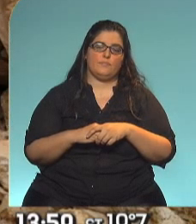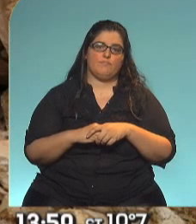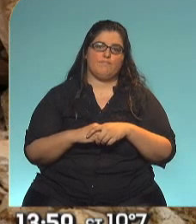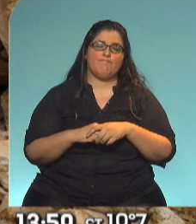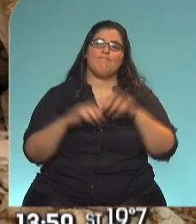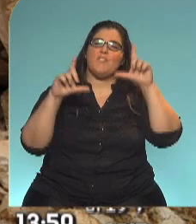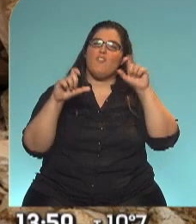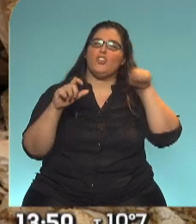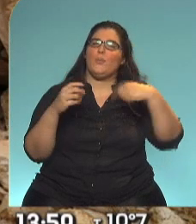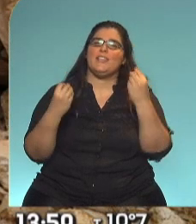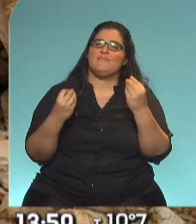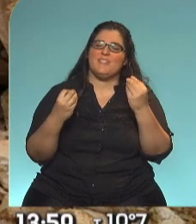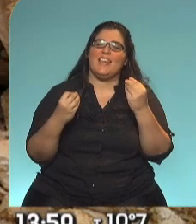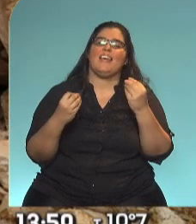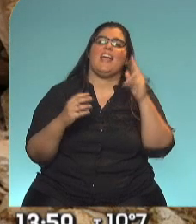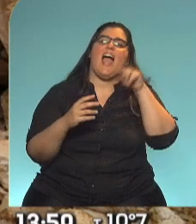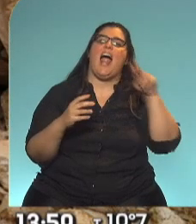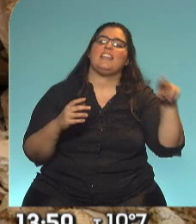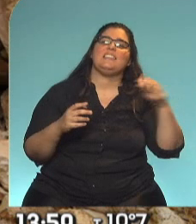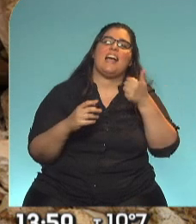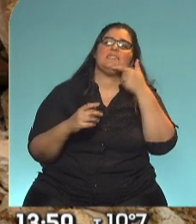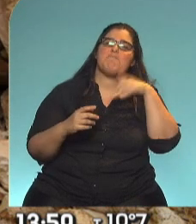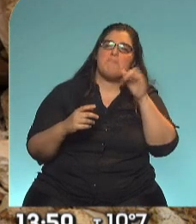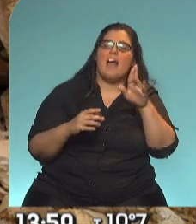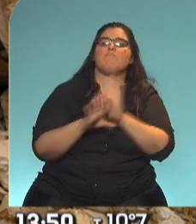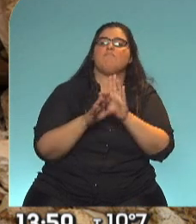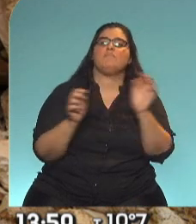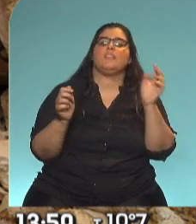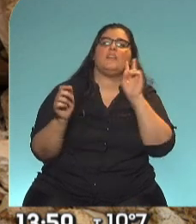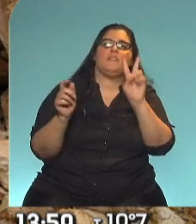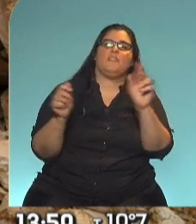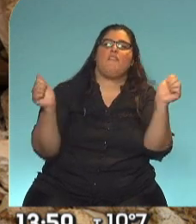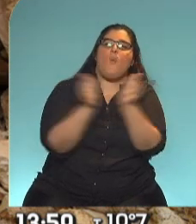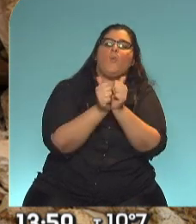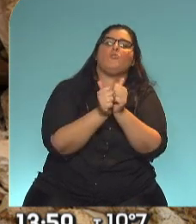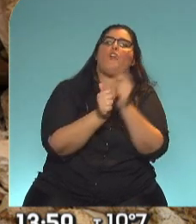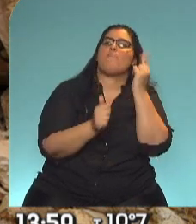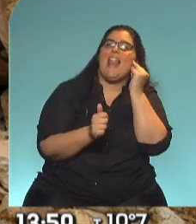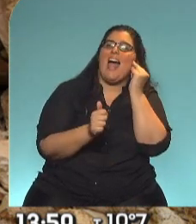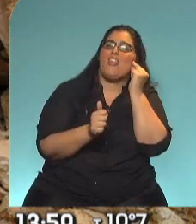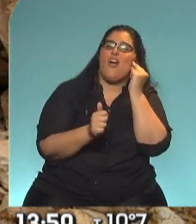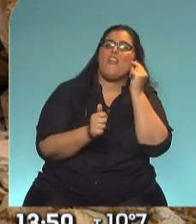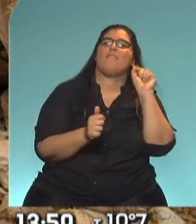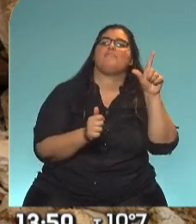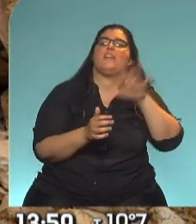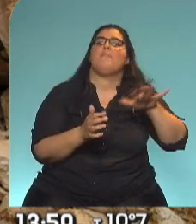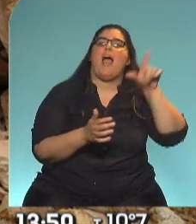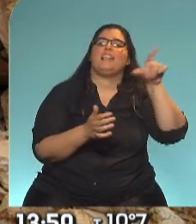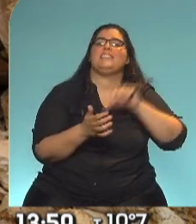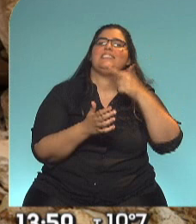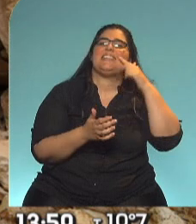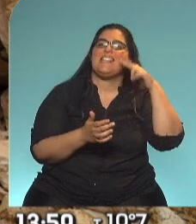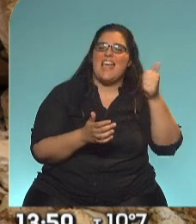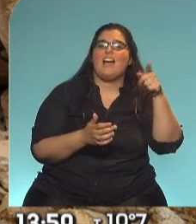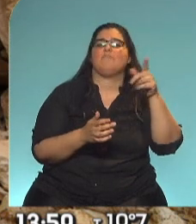Corresponde al artista Aziz Asmar junto a su pintura de Diego Maradona en la pared de una casa destruida en la ciudad de Vinish, en Siria. La fotografía es de Muhammad